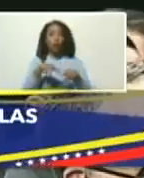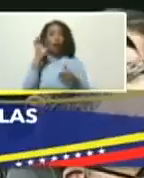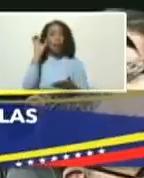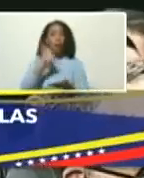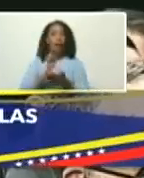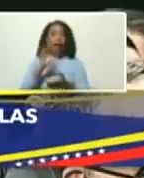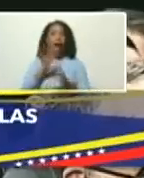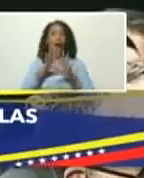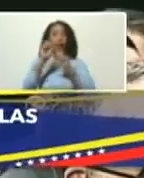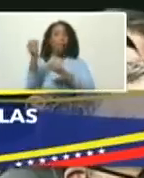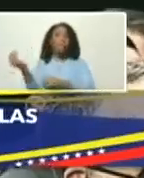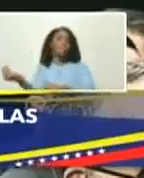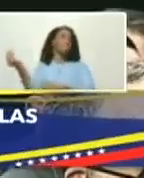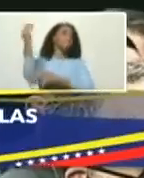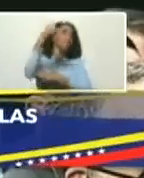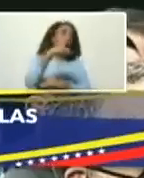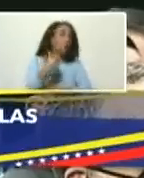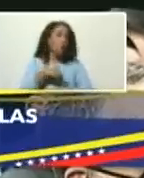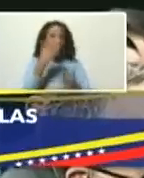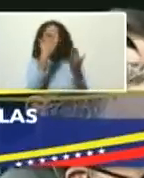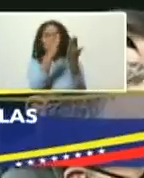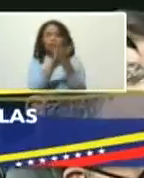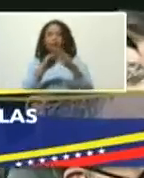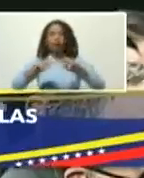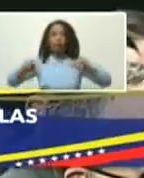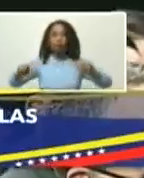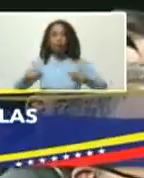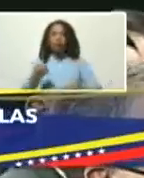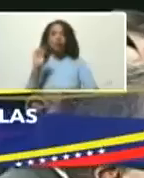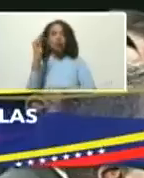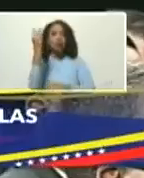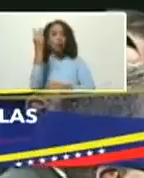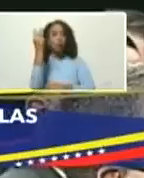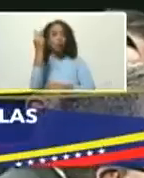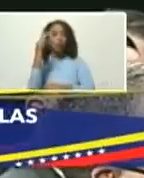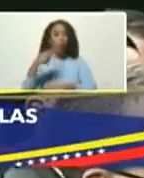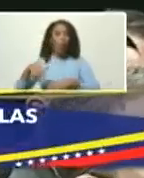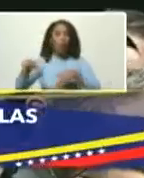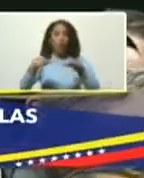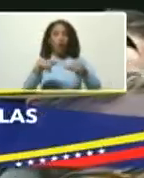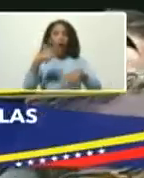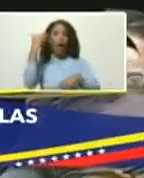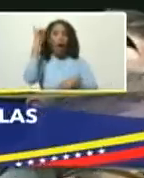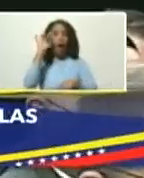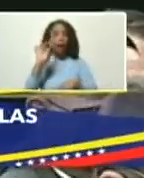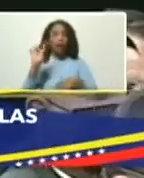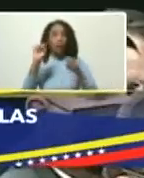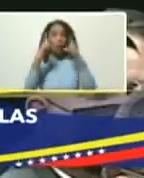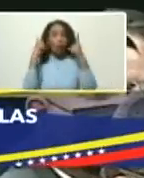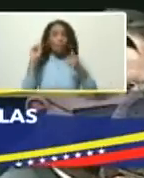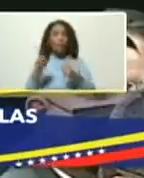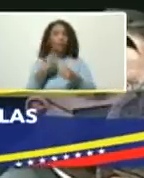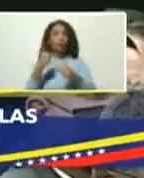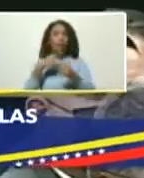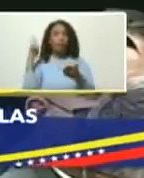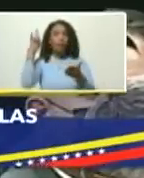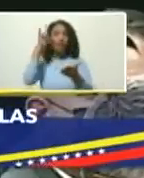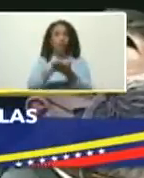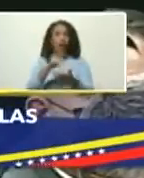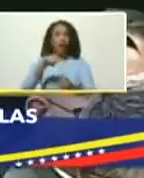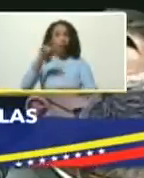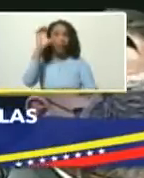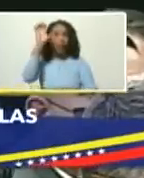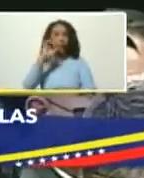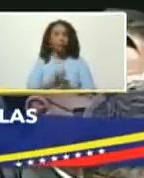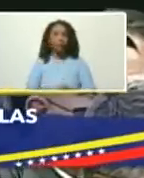alcance mucho mayor de nuestras fronteras en segundo lugar bueno sabemos que en la guaira tenemos el principal aeropuerto del país pero también